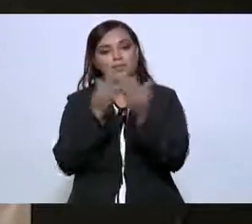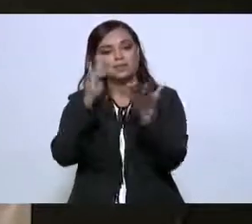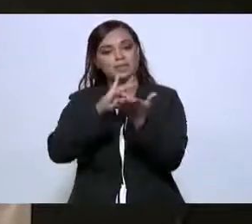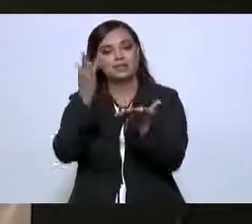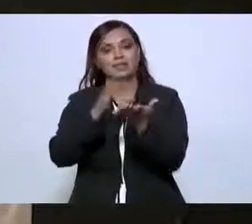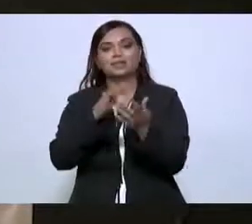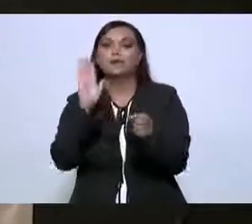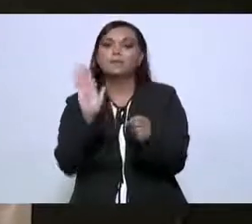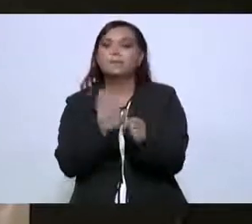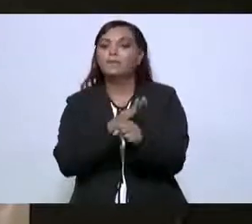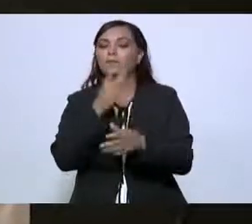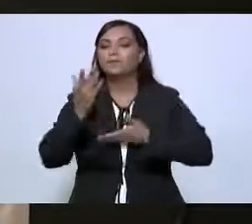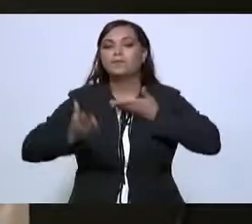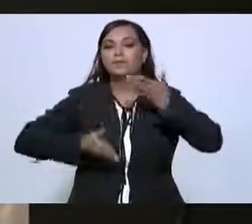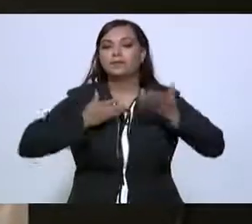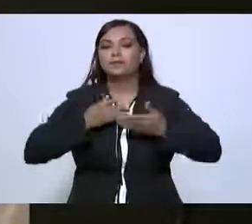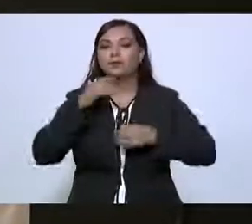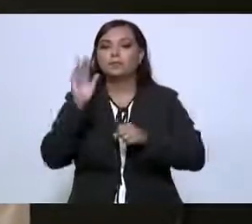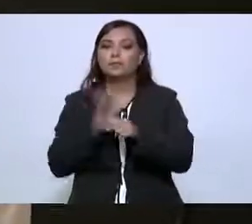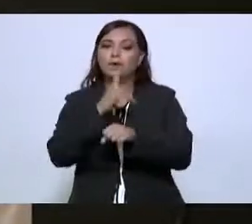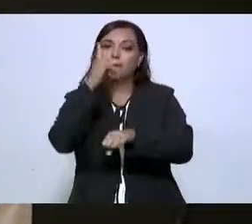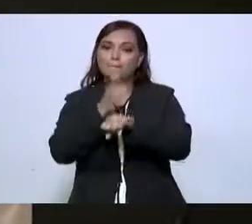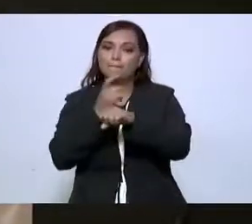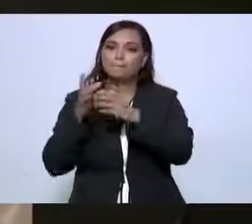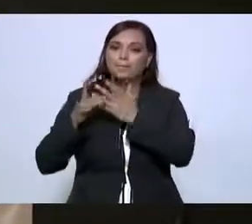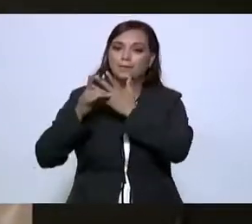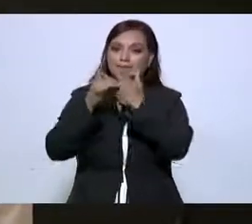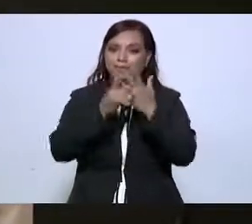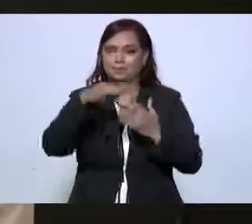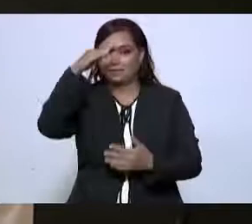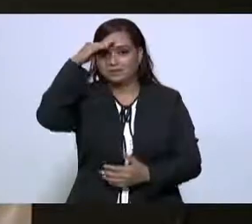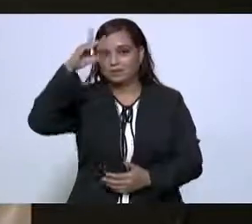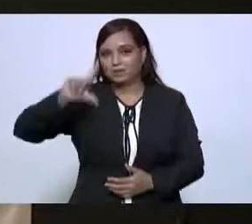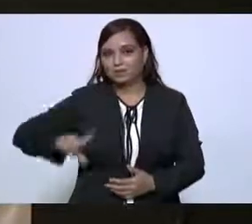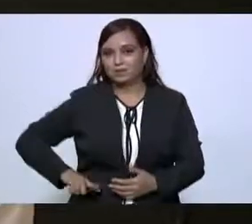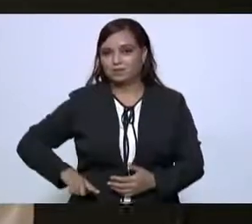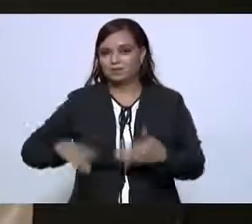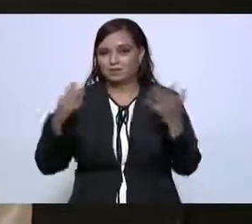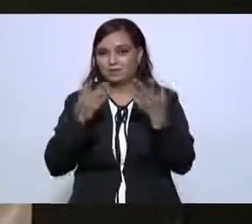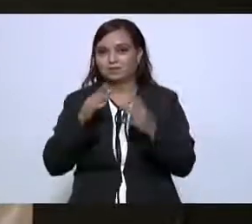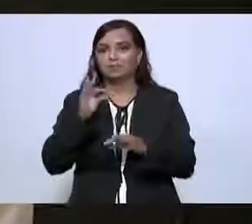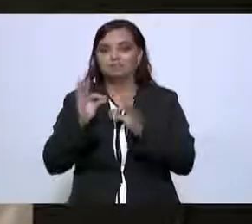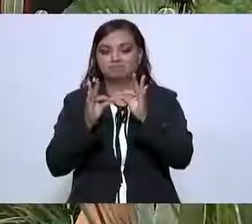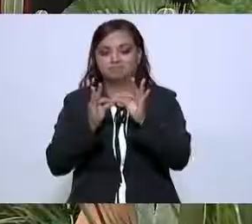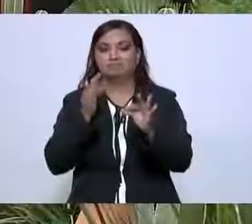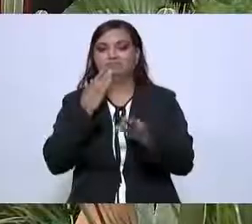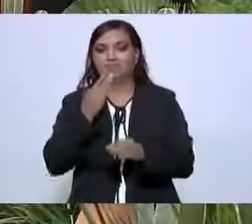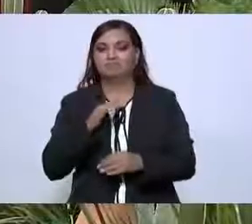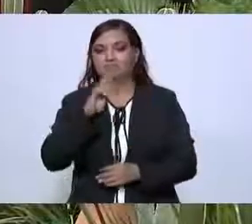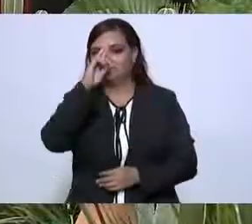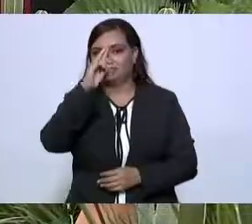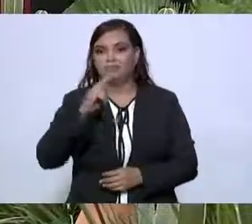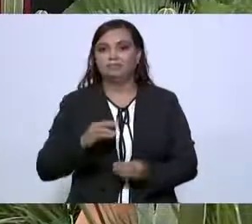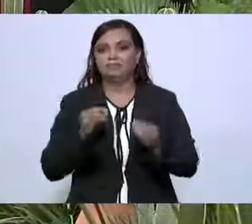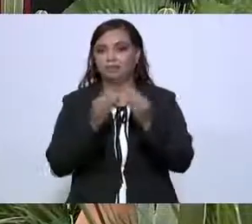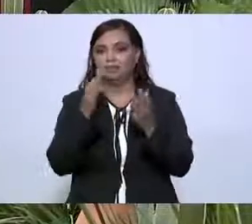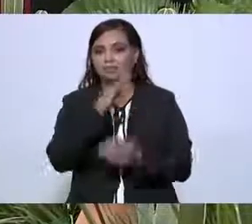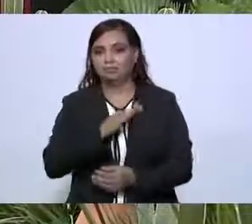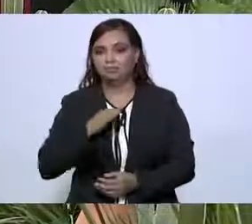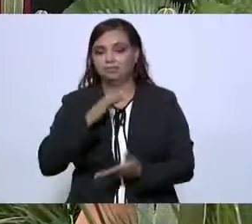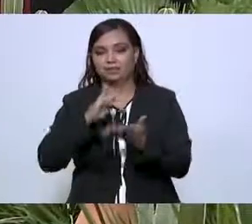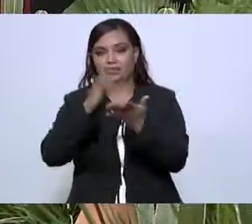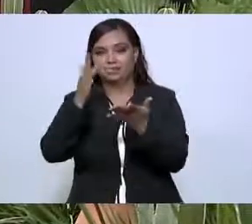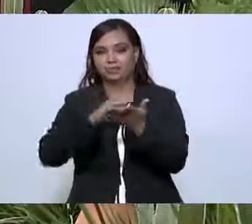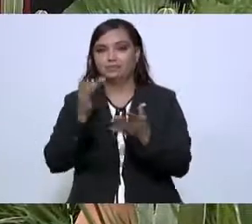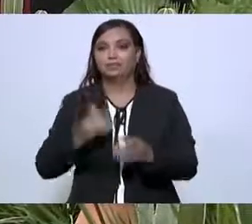contentos, porque además es el primer compromiso el señor gobernador que ha cumplido. Así que muchas gracias por su confianza.